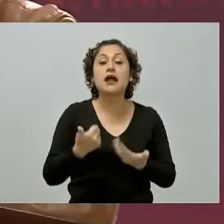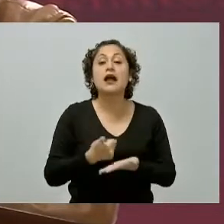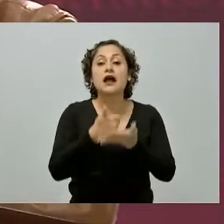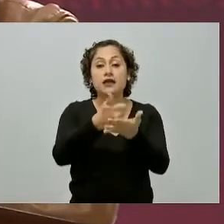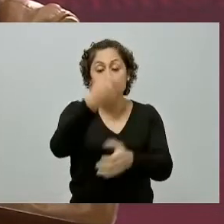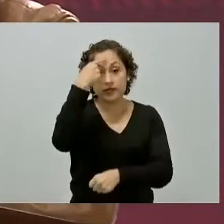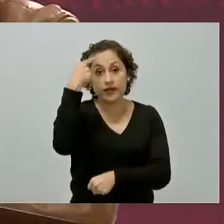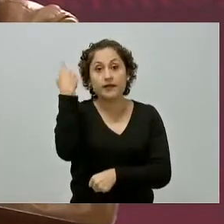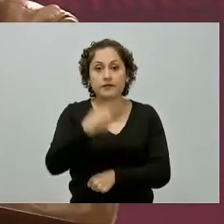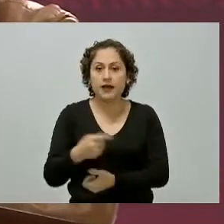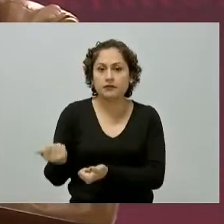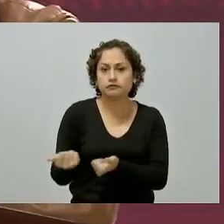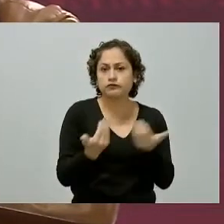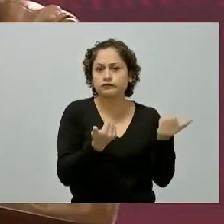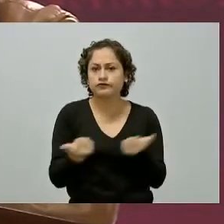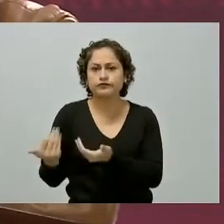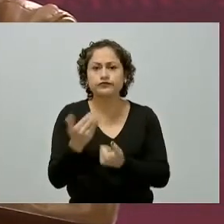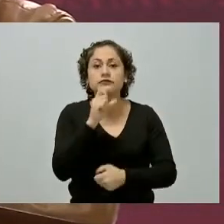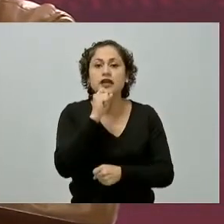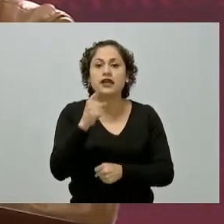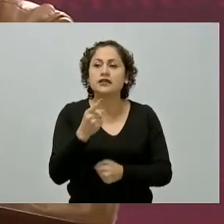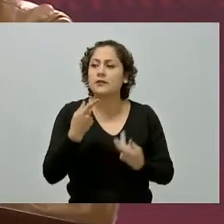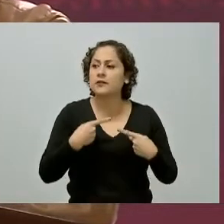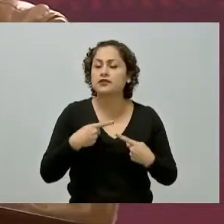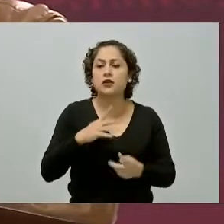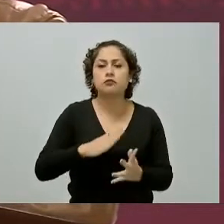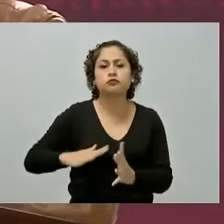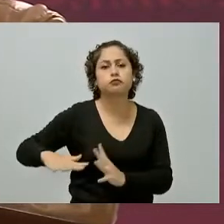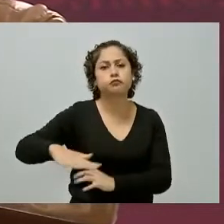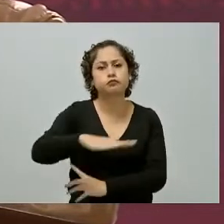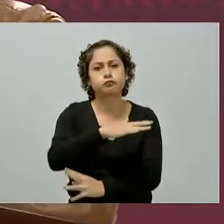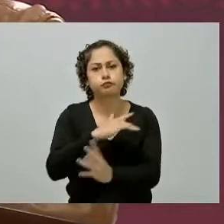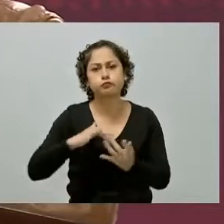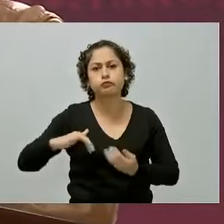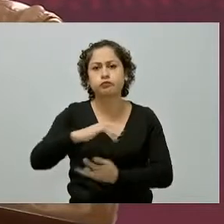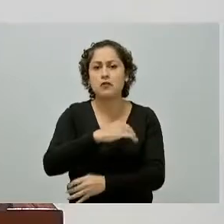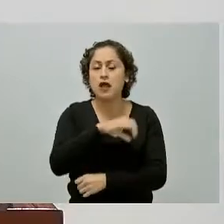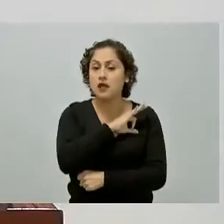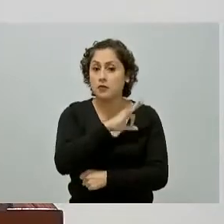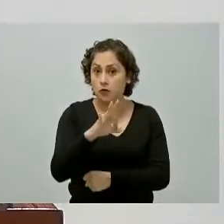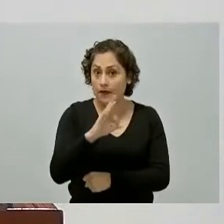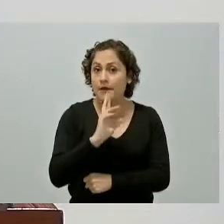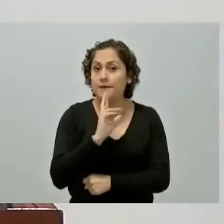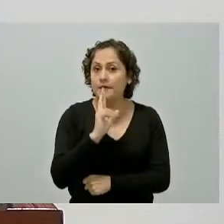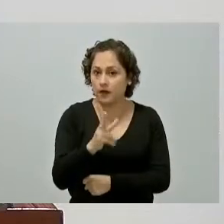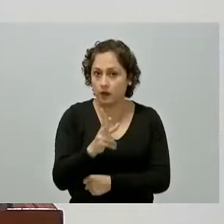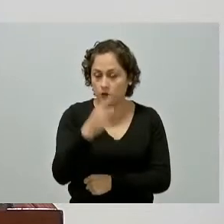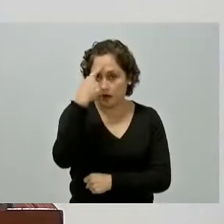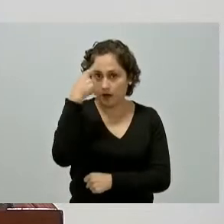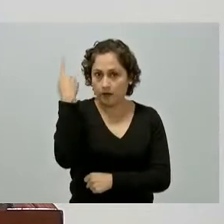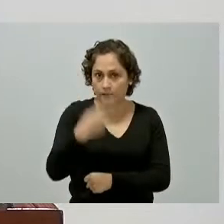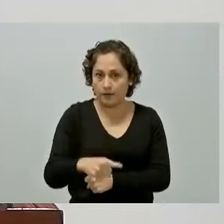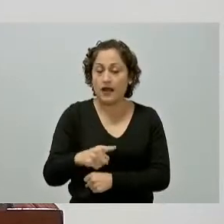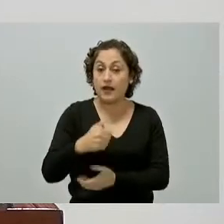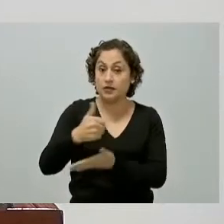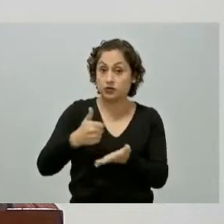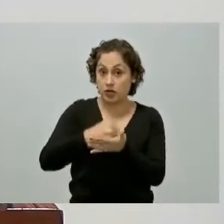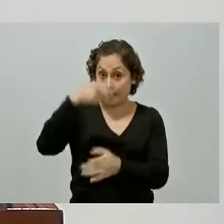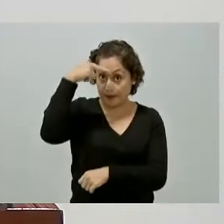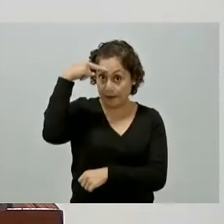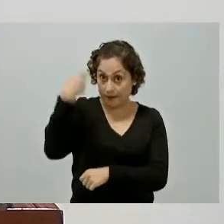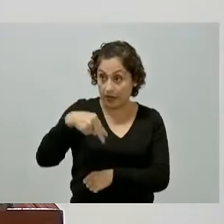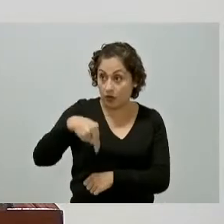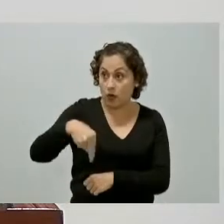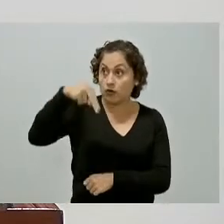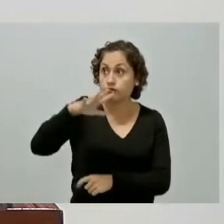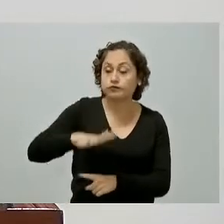movilidad mucho mejor que la que existe actualmente particularmente para la zona poniente de la Ciudad de México lo que tiene